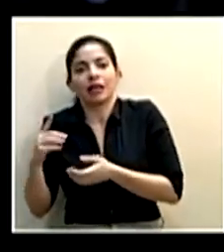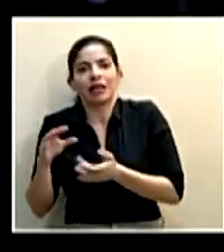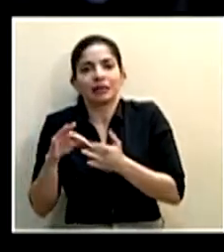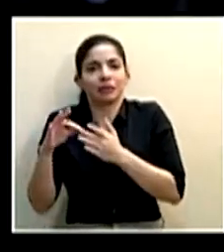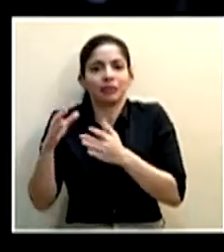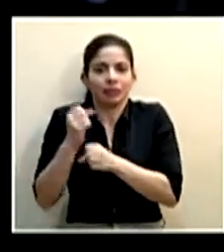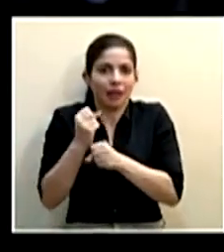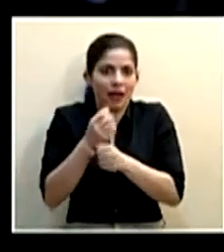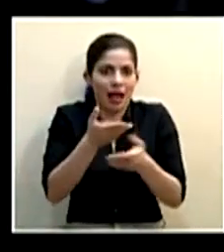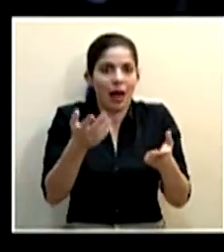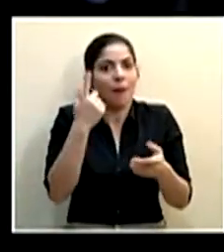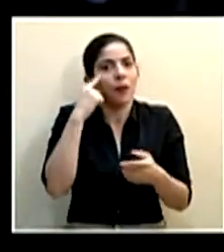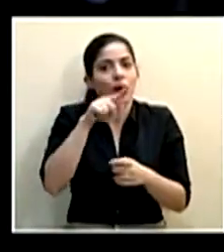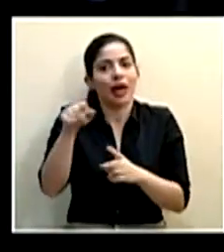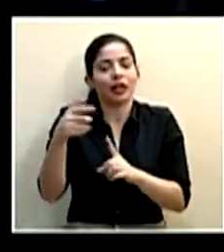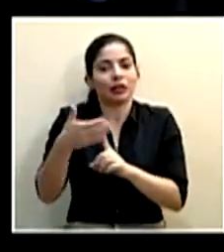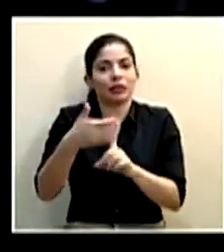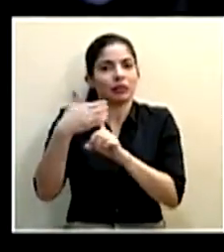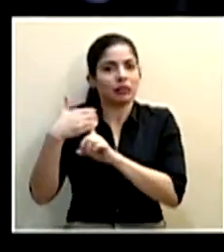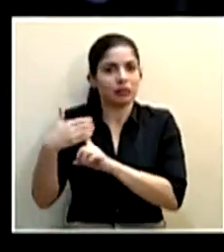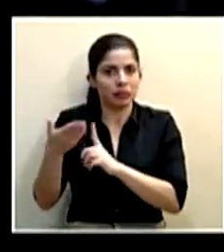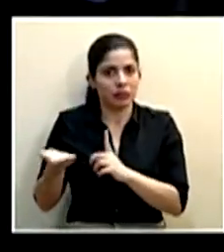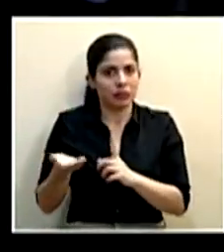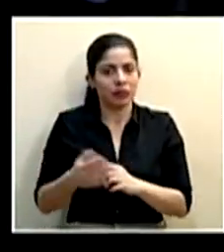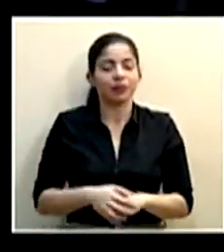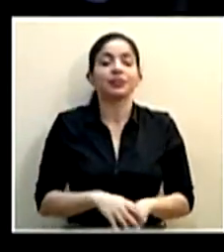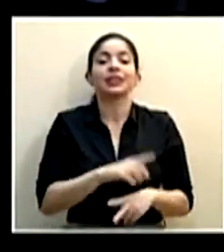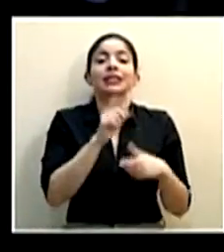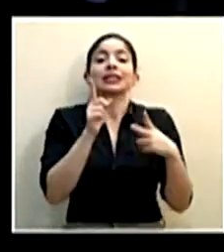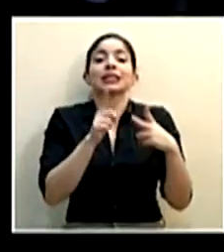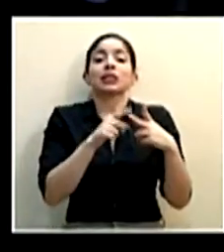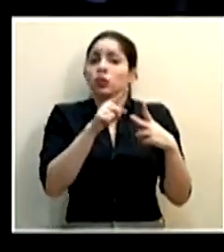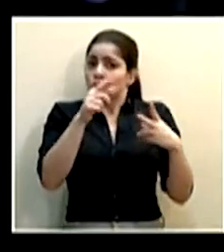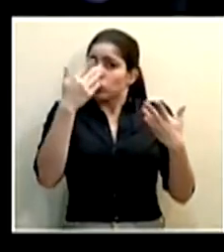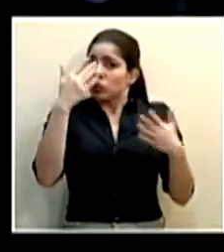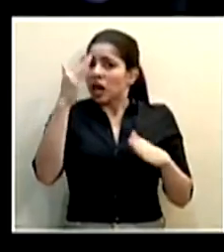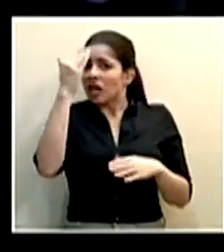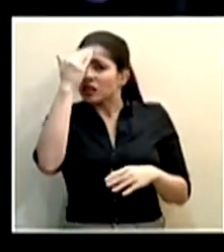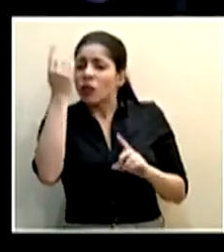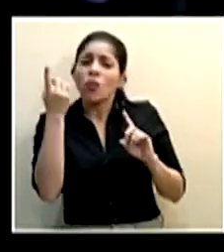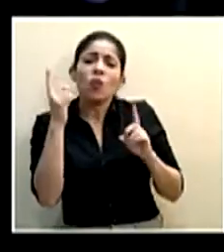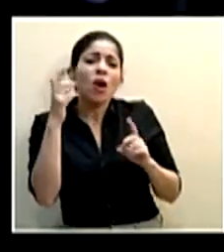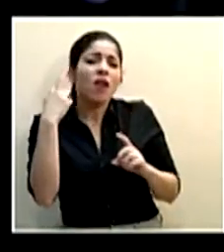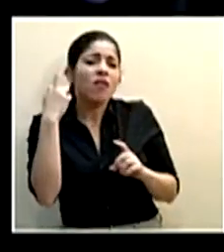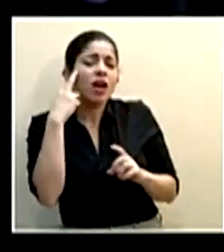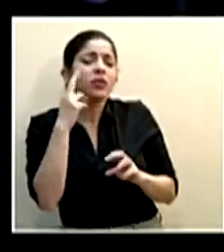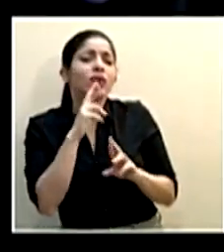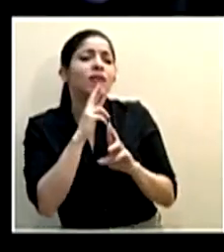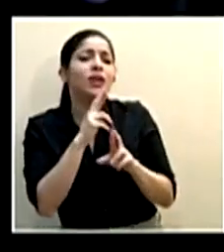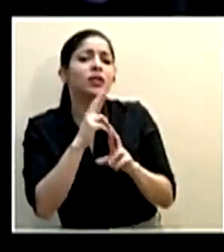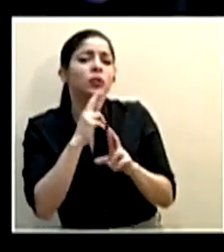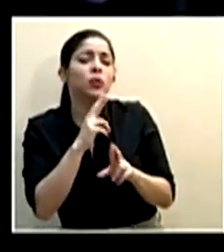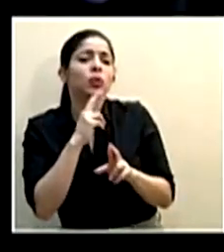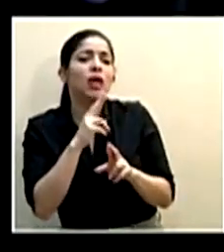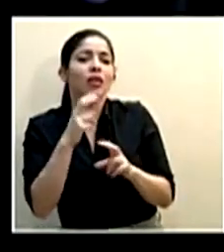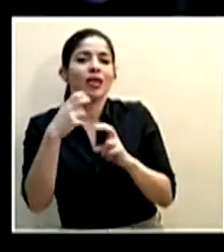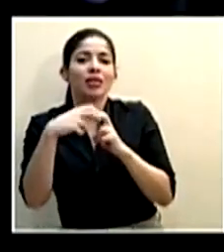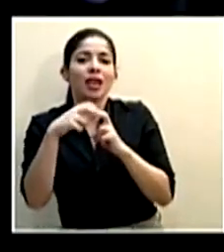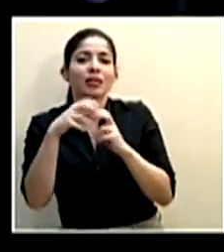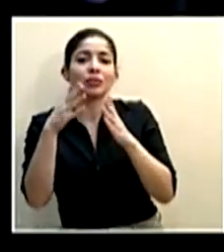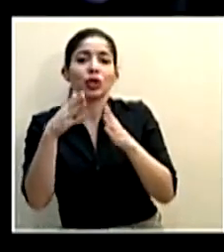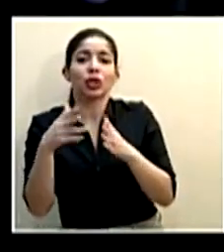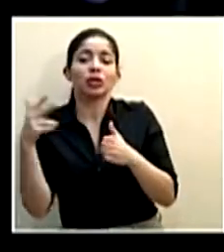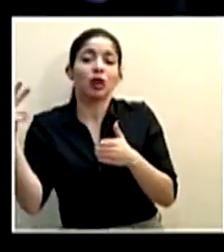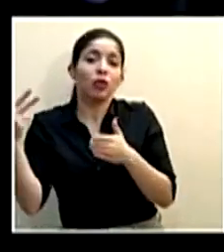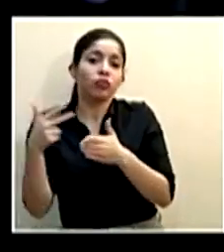por la cuarentena de ellos? Lo segundo, ya saben la razón o el resultado de la prueba del transportista que